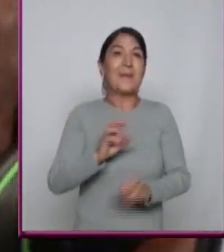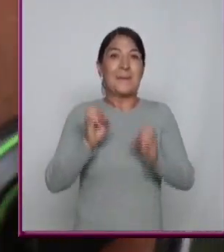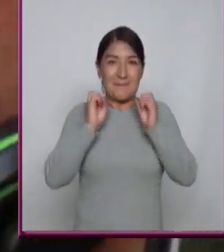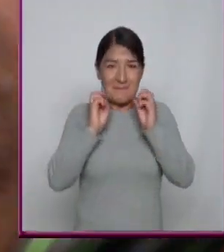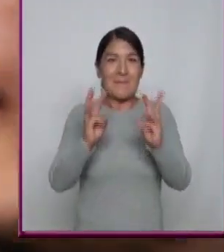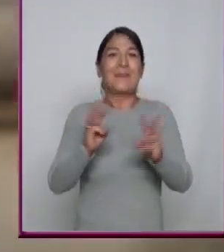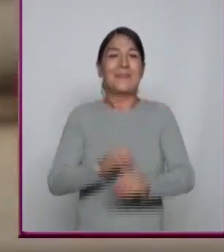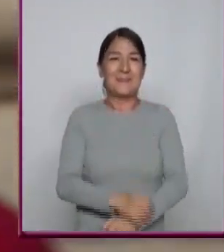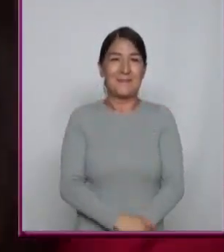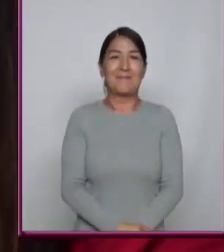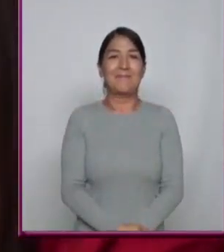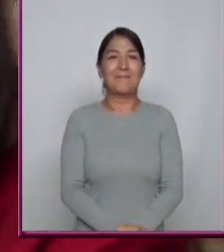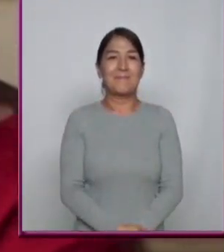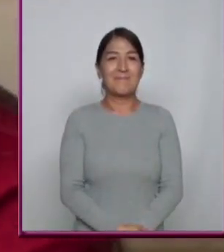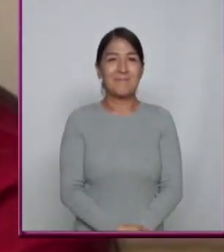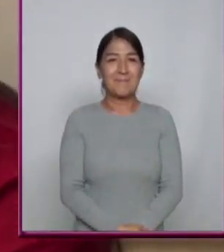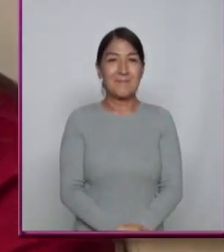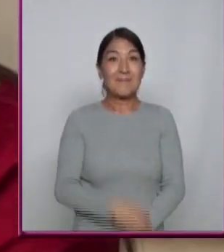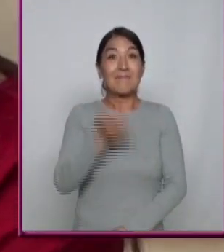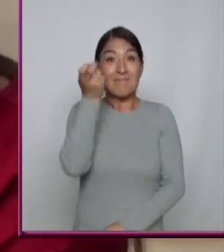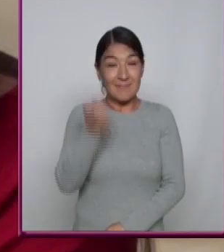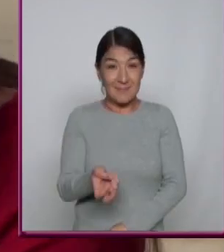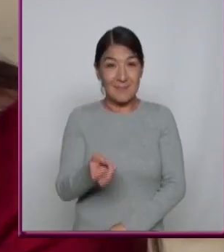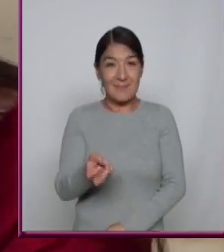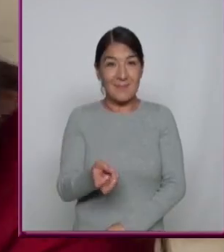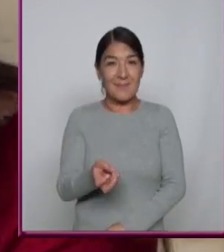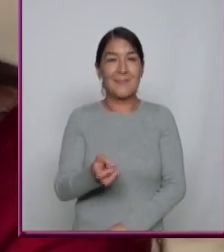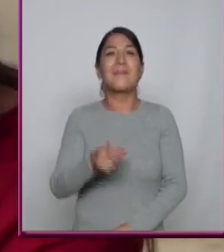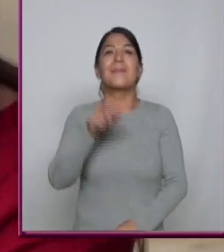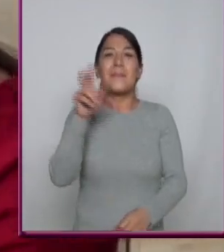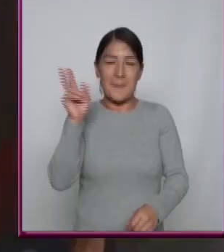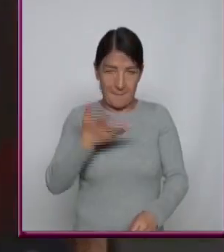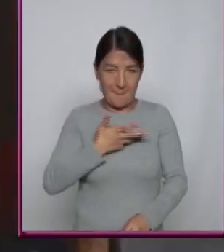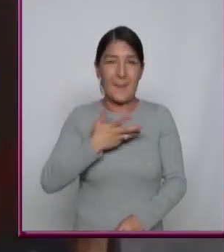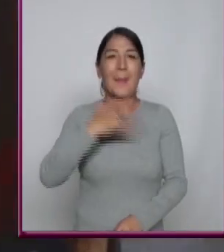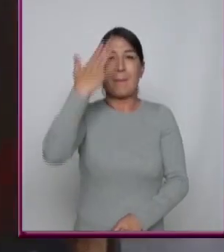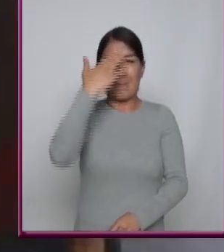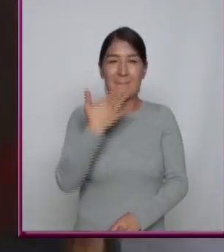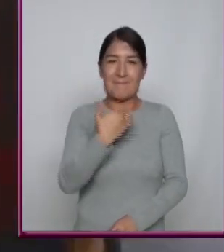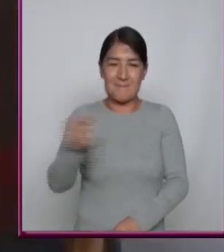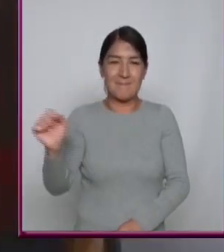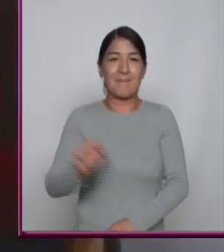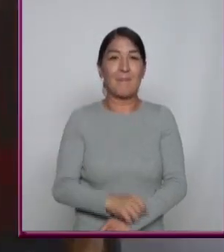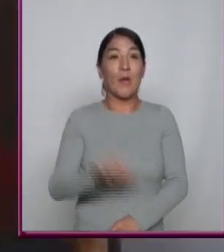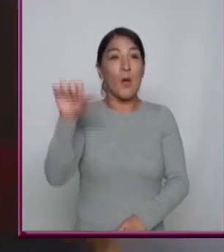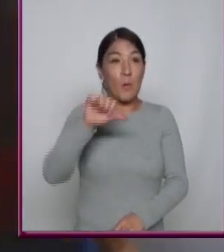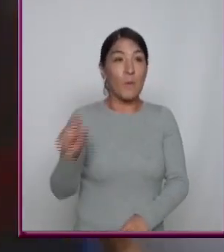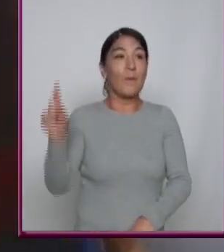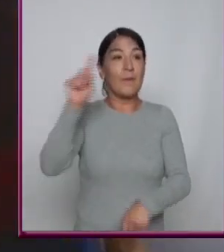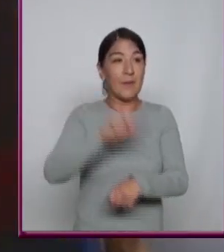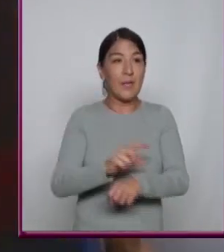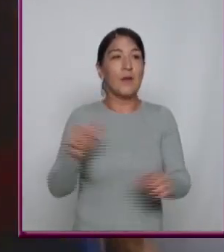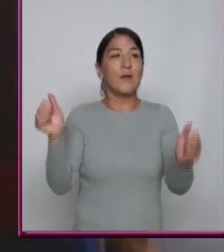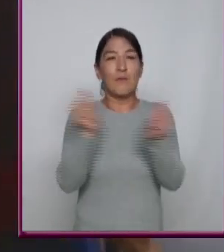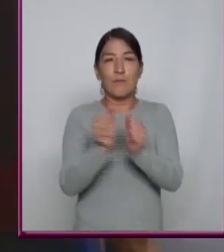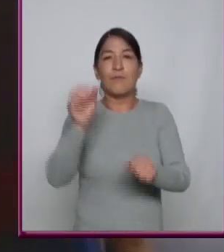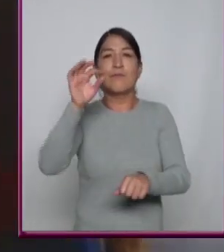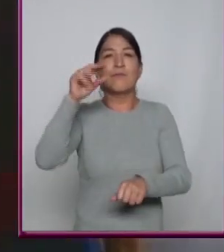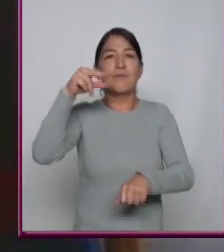¡Guau! Y para eso Tenemos a otro experto El día de hoy Estamos con el doctor